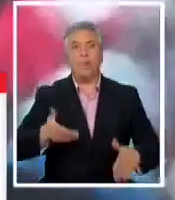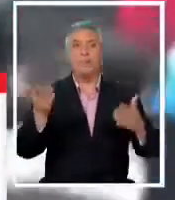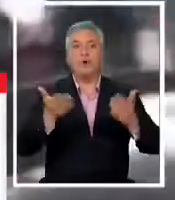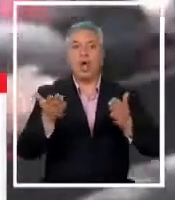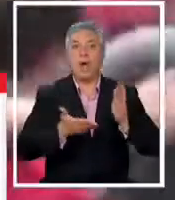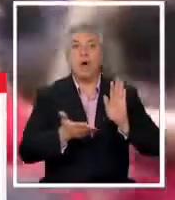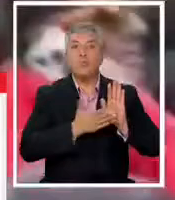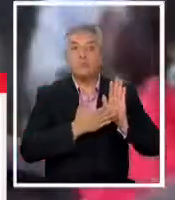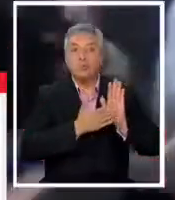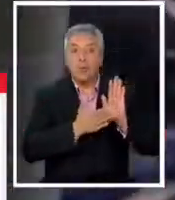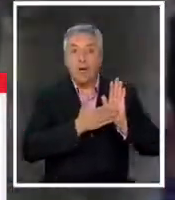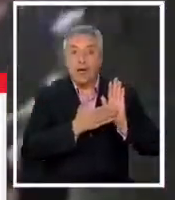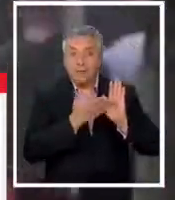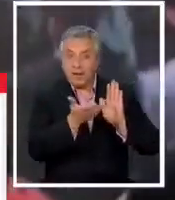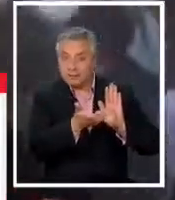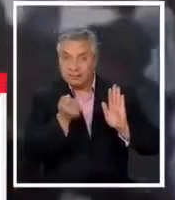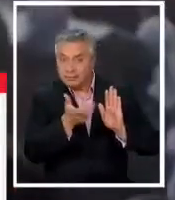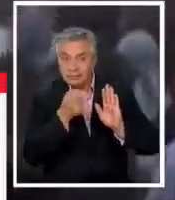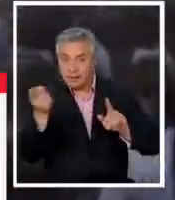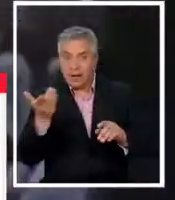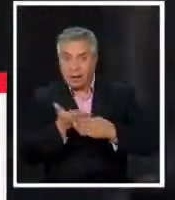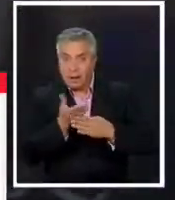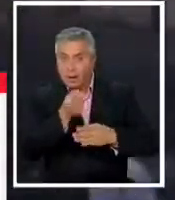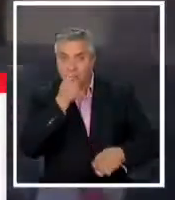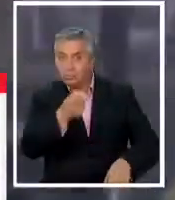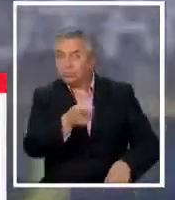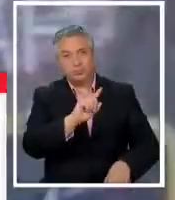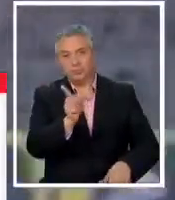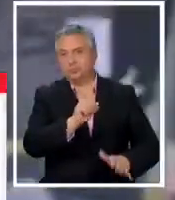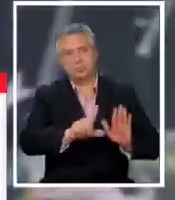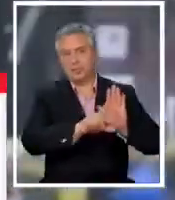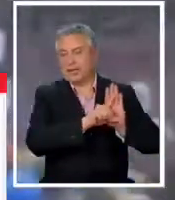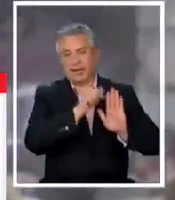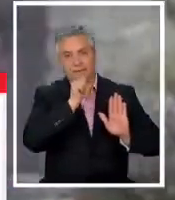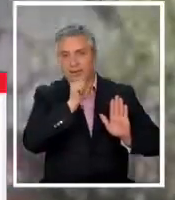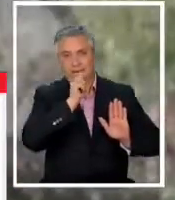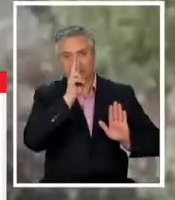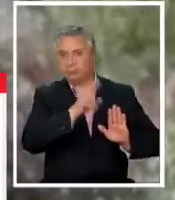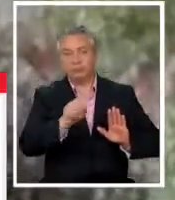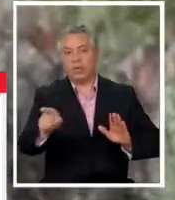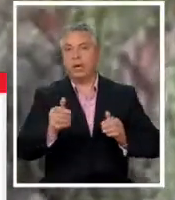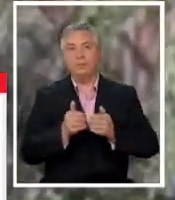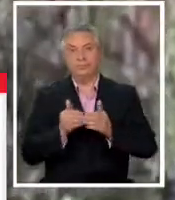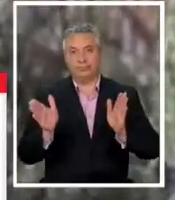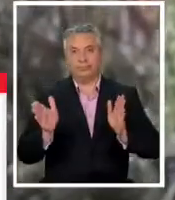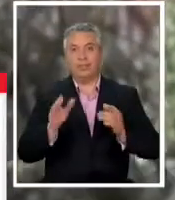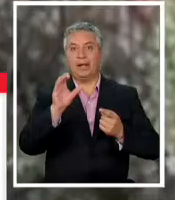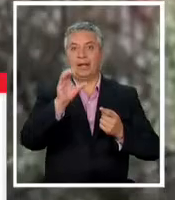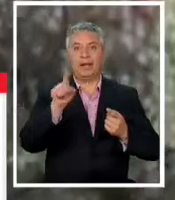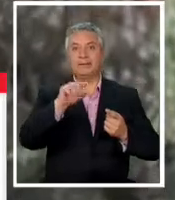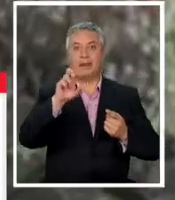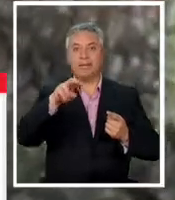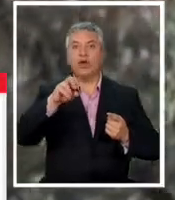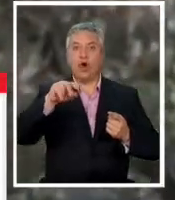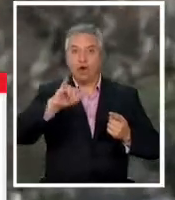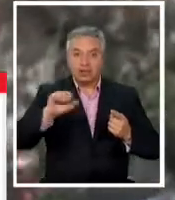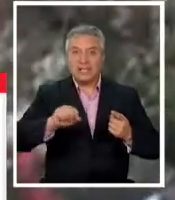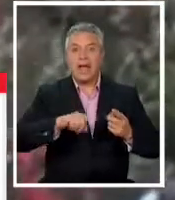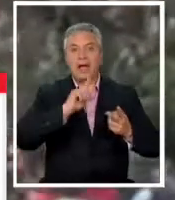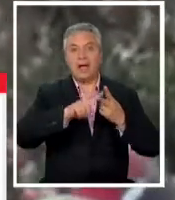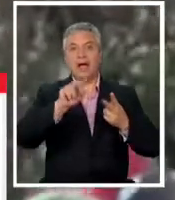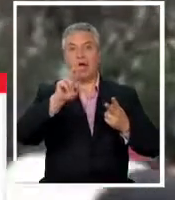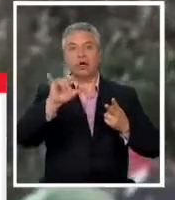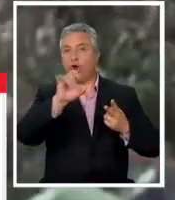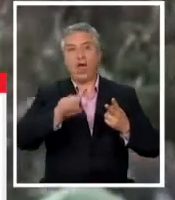pruebas obtenidas para establecer esta acusación eran ilícitas por lo tanto fueron absueltos Espinosa y Rojas dos de los